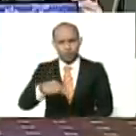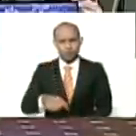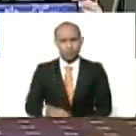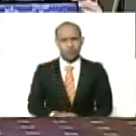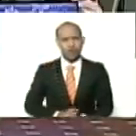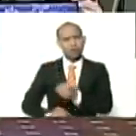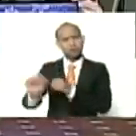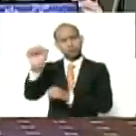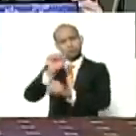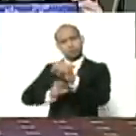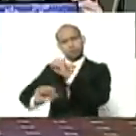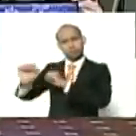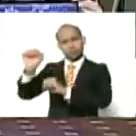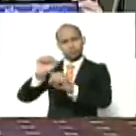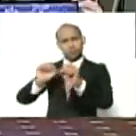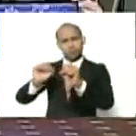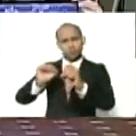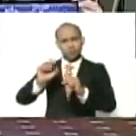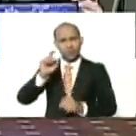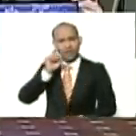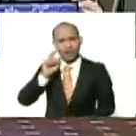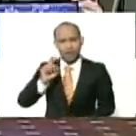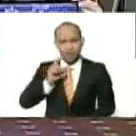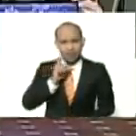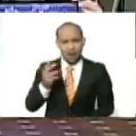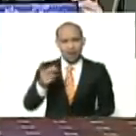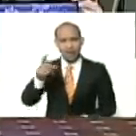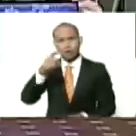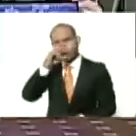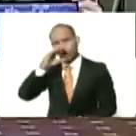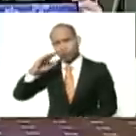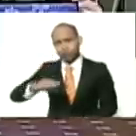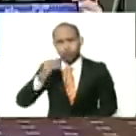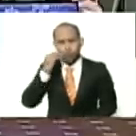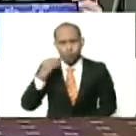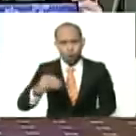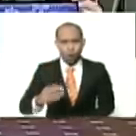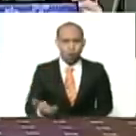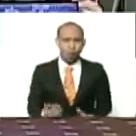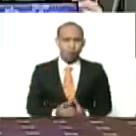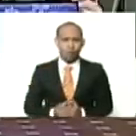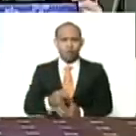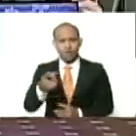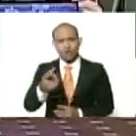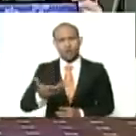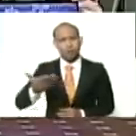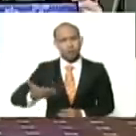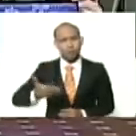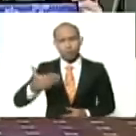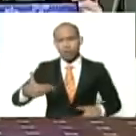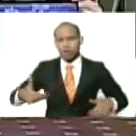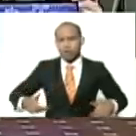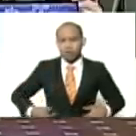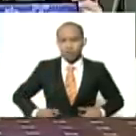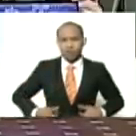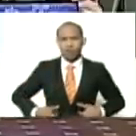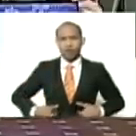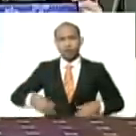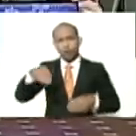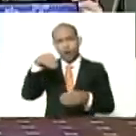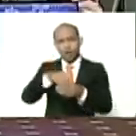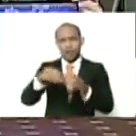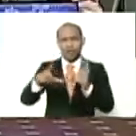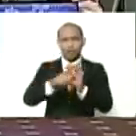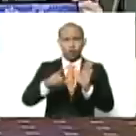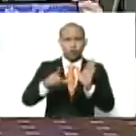la prevención, del embarazo, en edad temprana, es uno de los, esfuerzos, que hay que hacer, en los liceos,